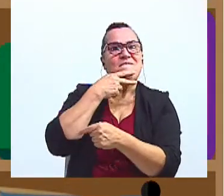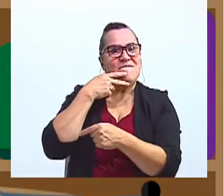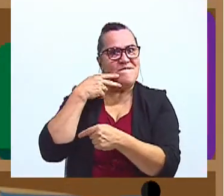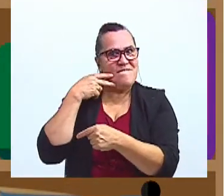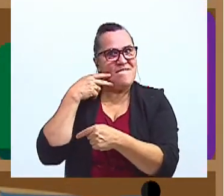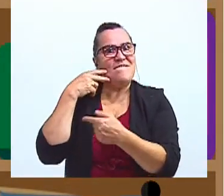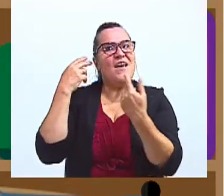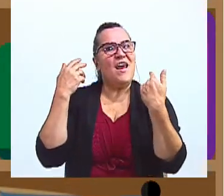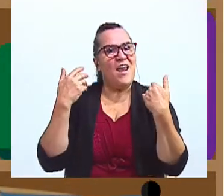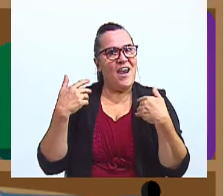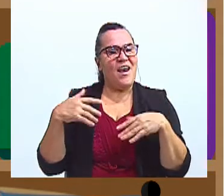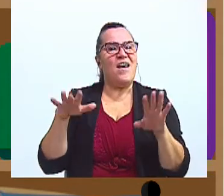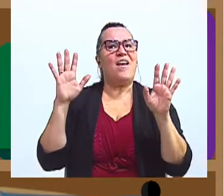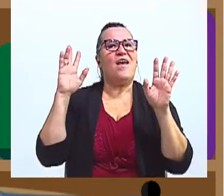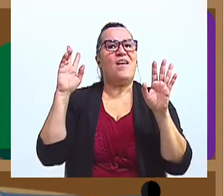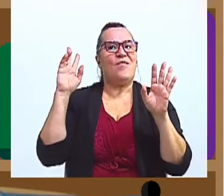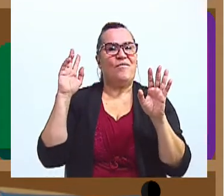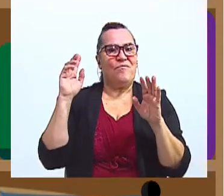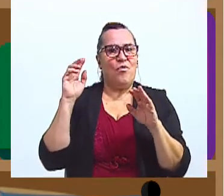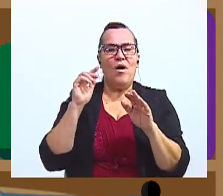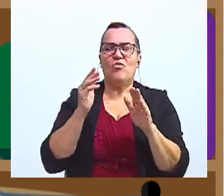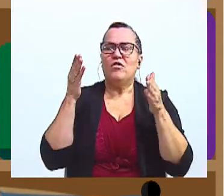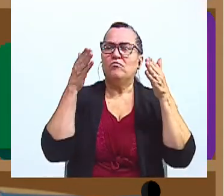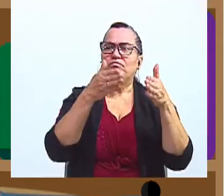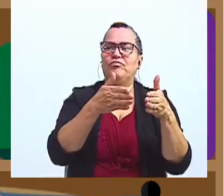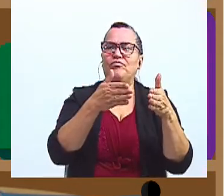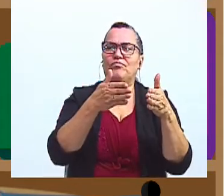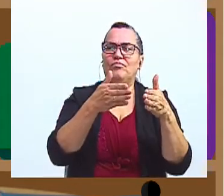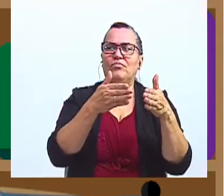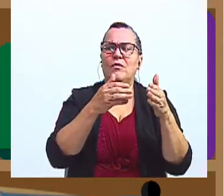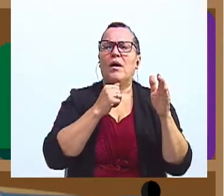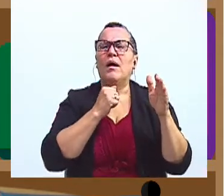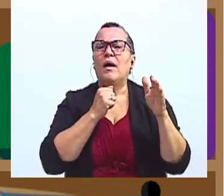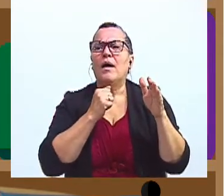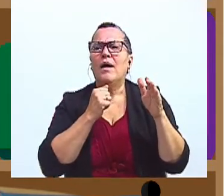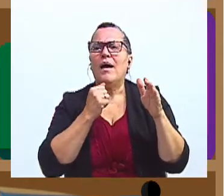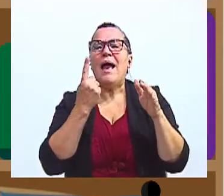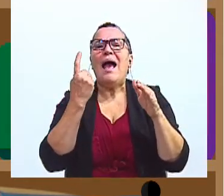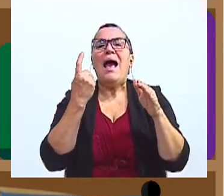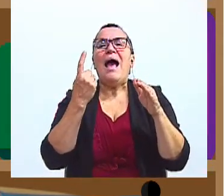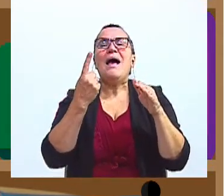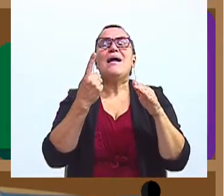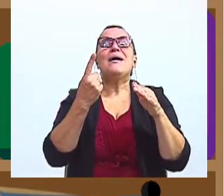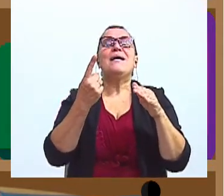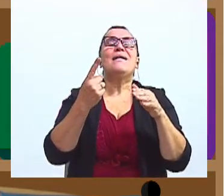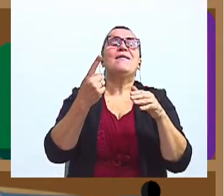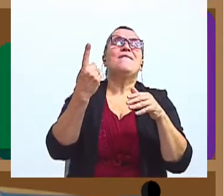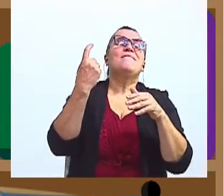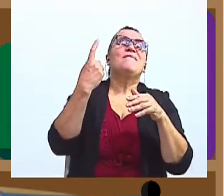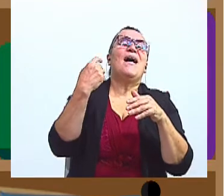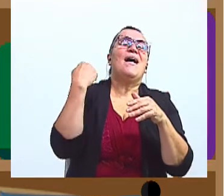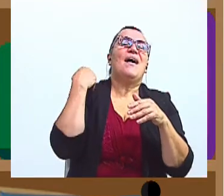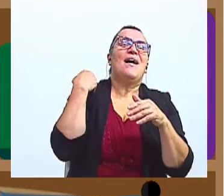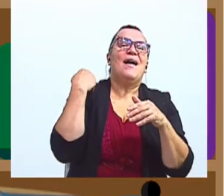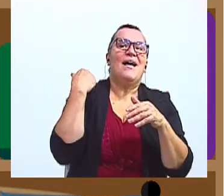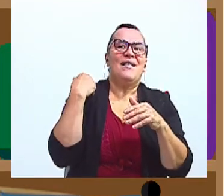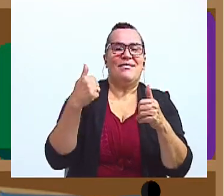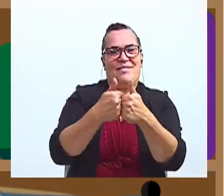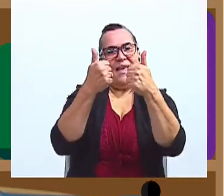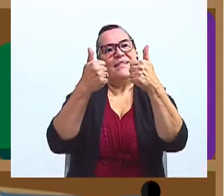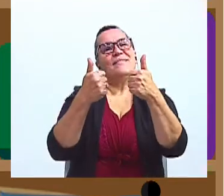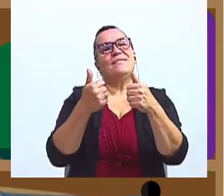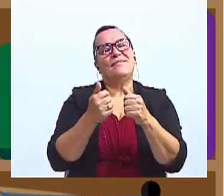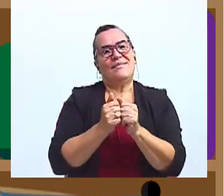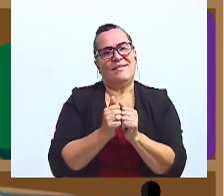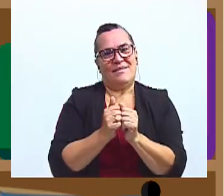hemos visto siempre. Así que vamos a la materia del verbo. Ah, perdón. En la cabina. Christopher, mi productor me está hablando. El desafío. Claro.